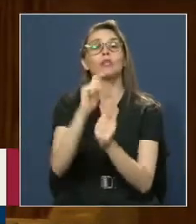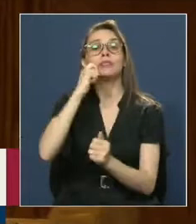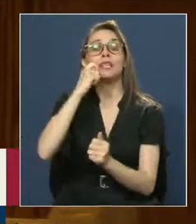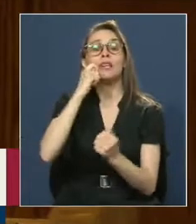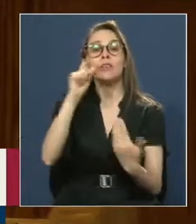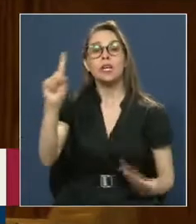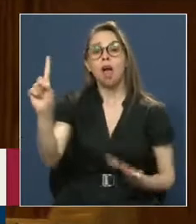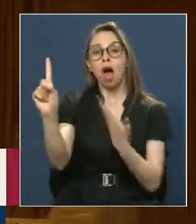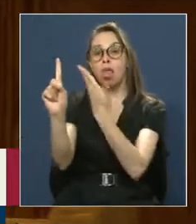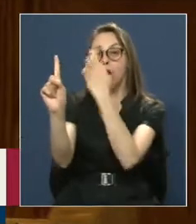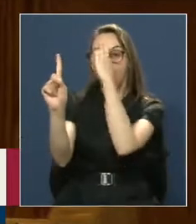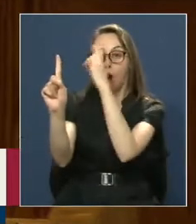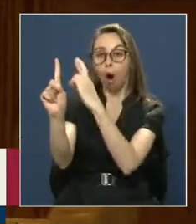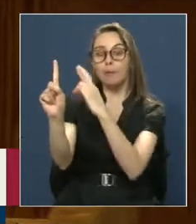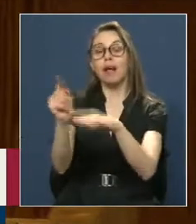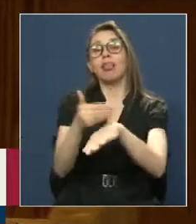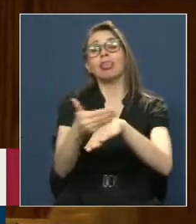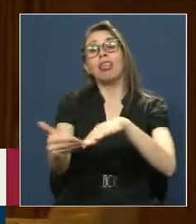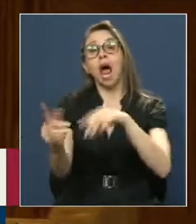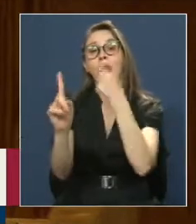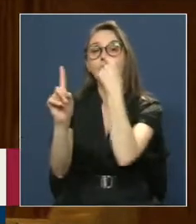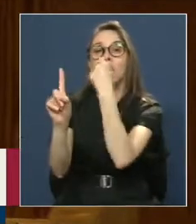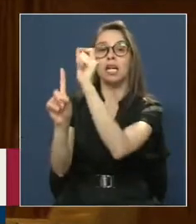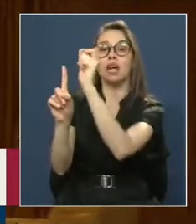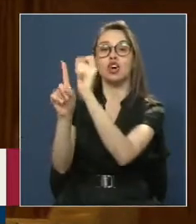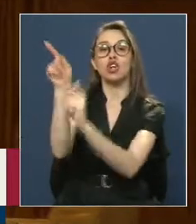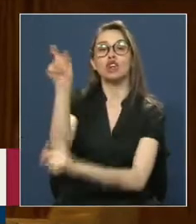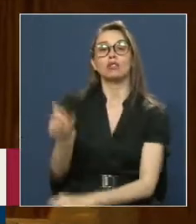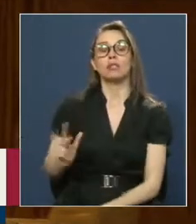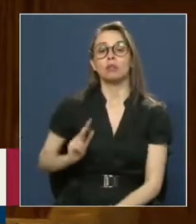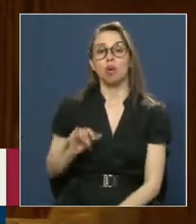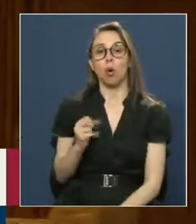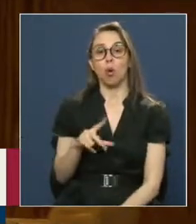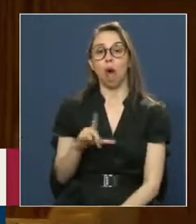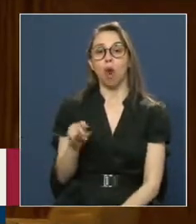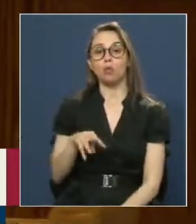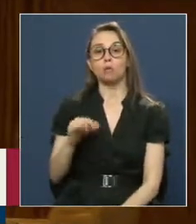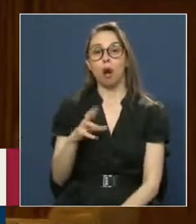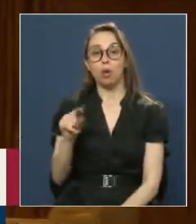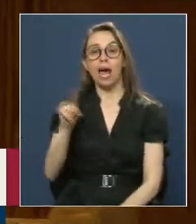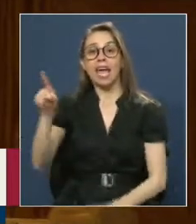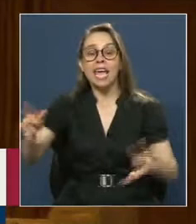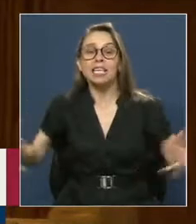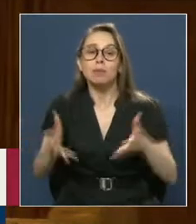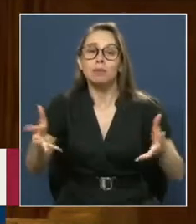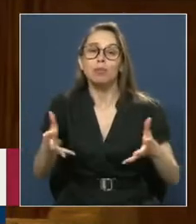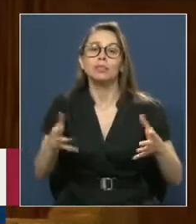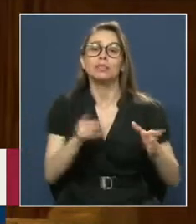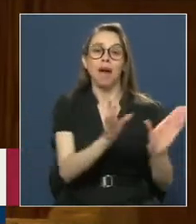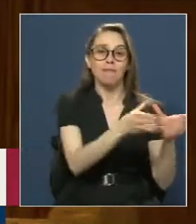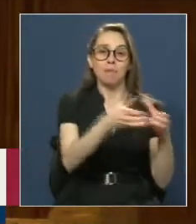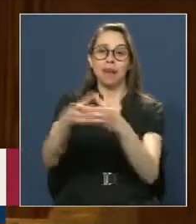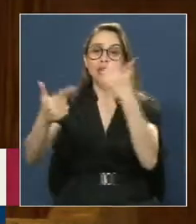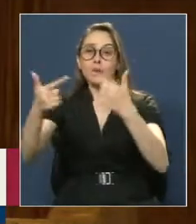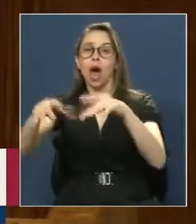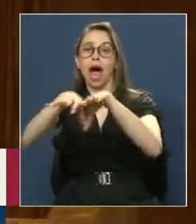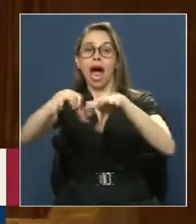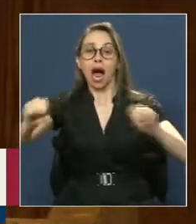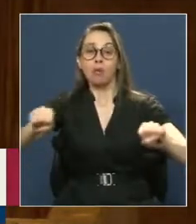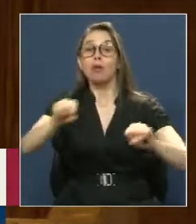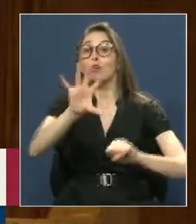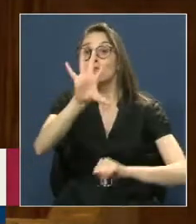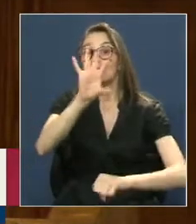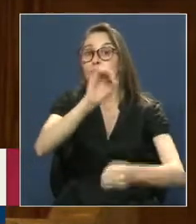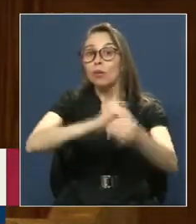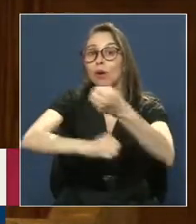Y reconocimiento Tardío A don Juan Luis Maurá Que impulsaba Ese acuerdo Hace más De 50